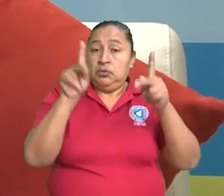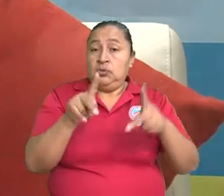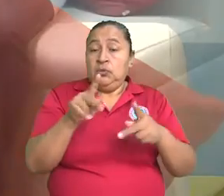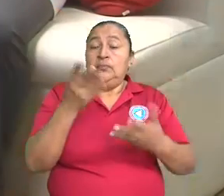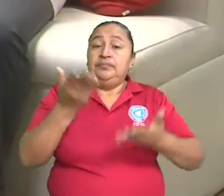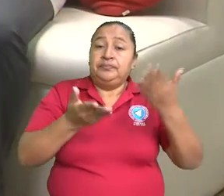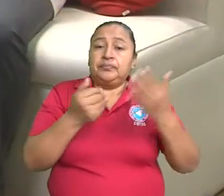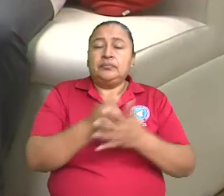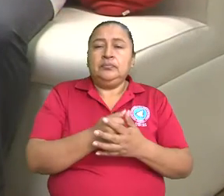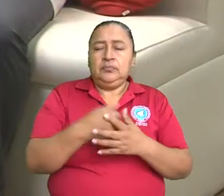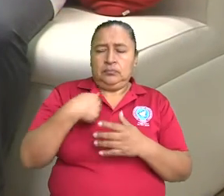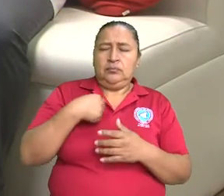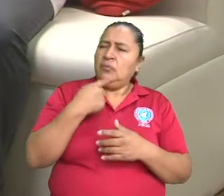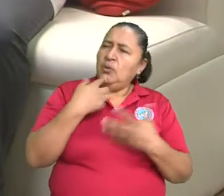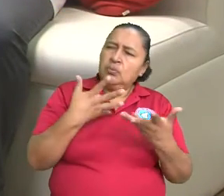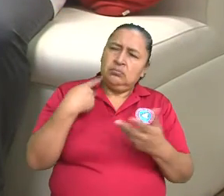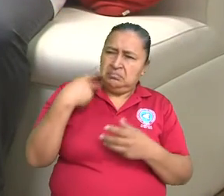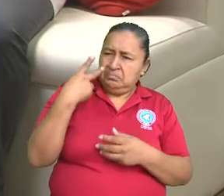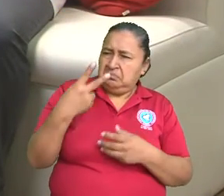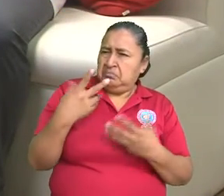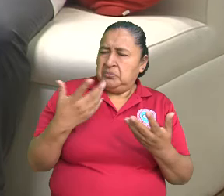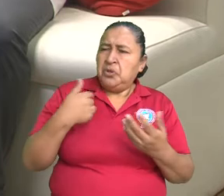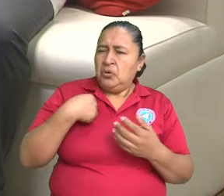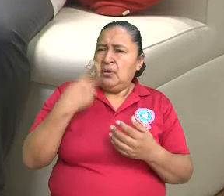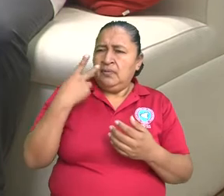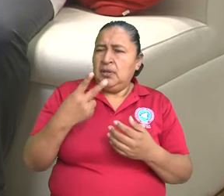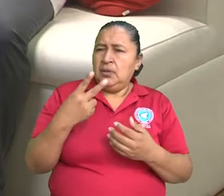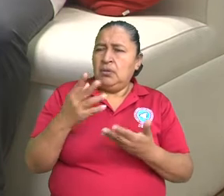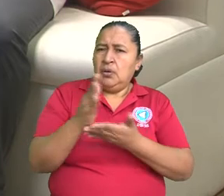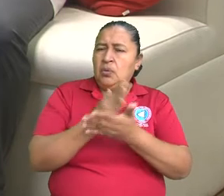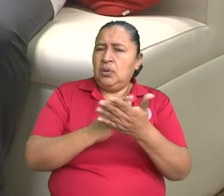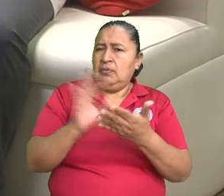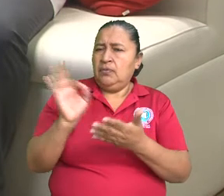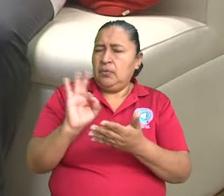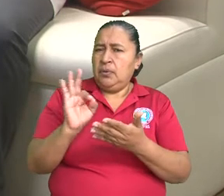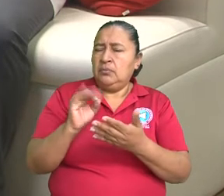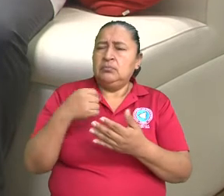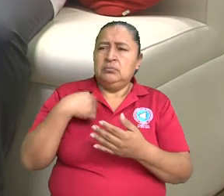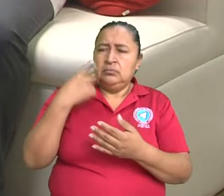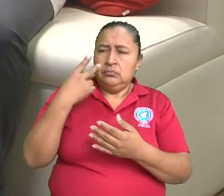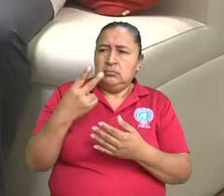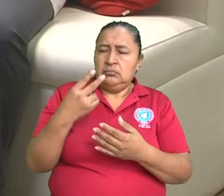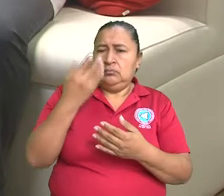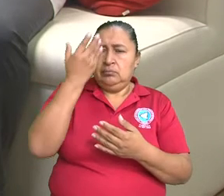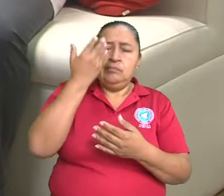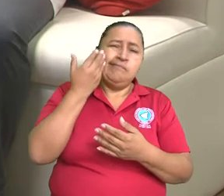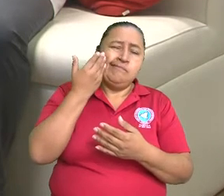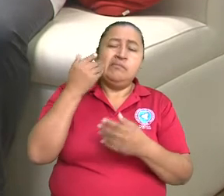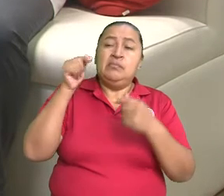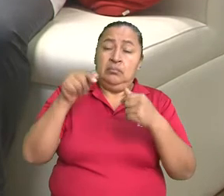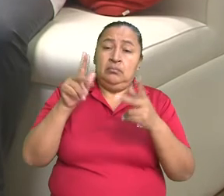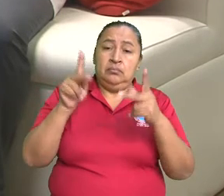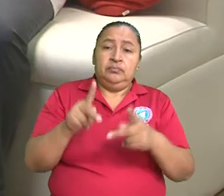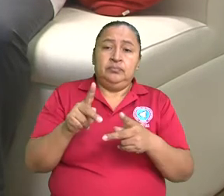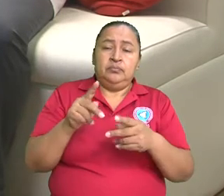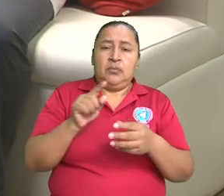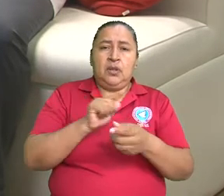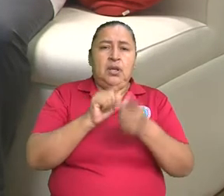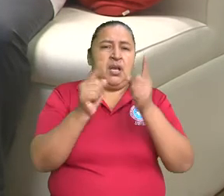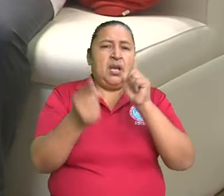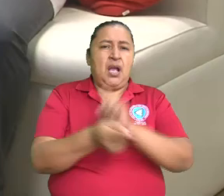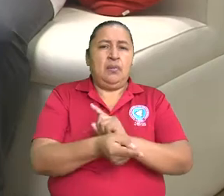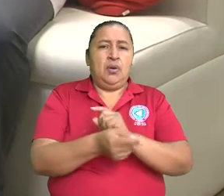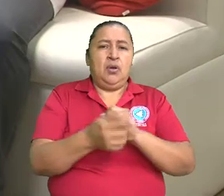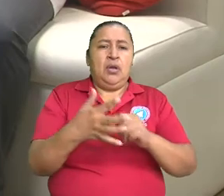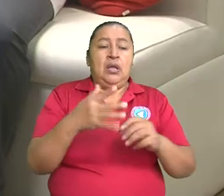qué se presenta? Yo he visto una forma de que se presenta el parálisis facial, el cambio brusco de